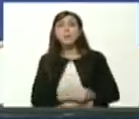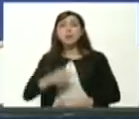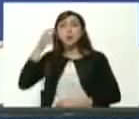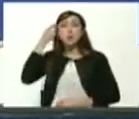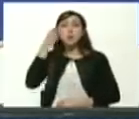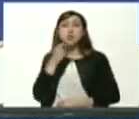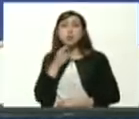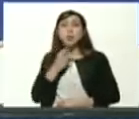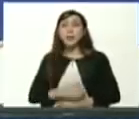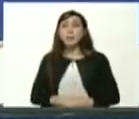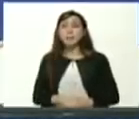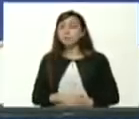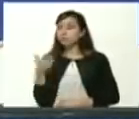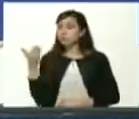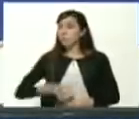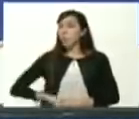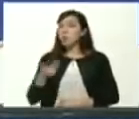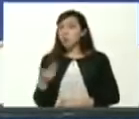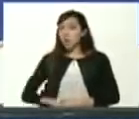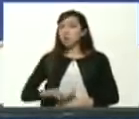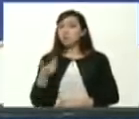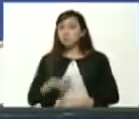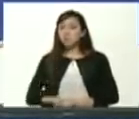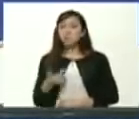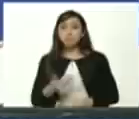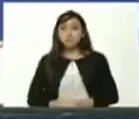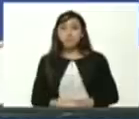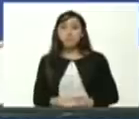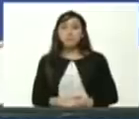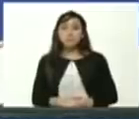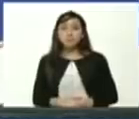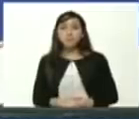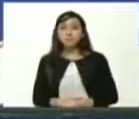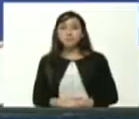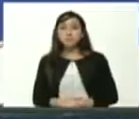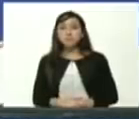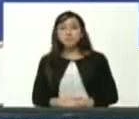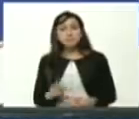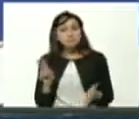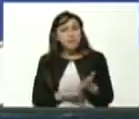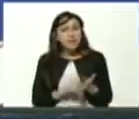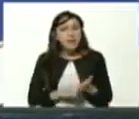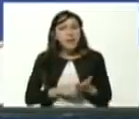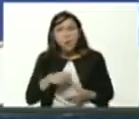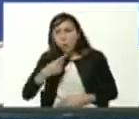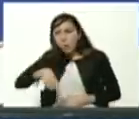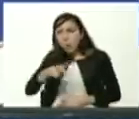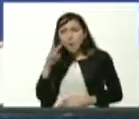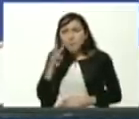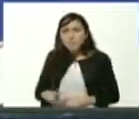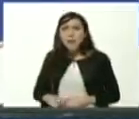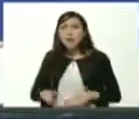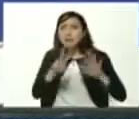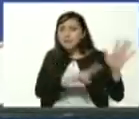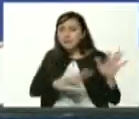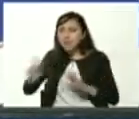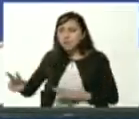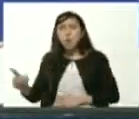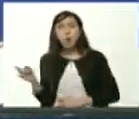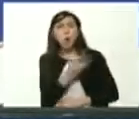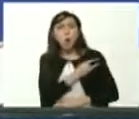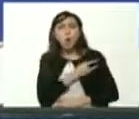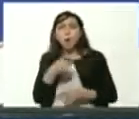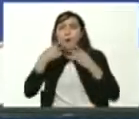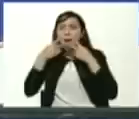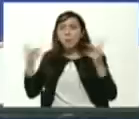eso es muy importante ¿verdad? fíjense ustedes de las 72 universidades